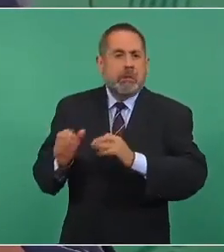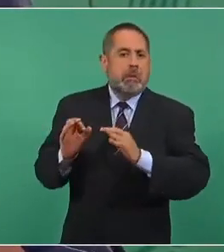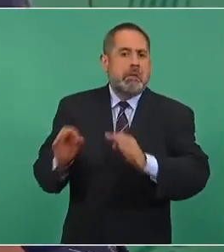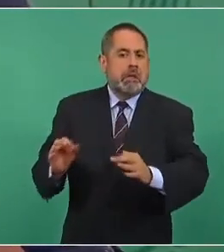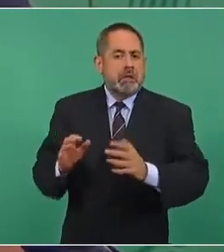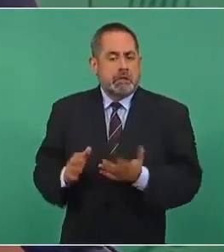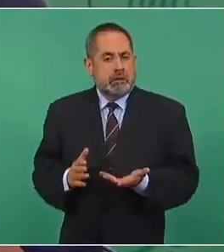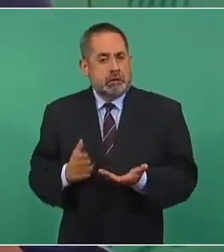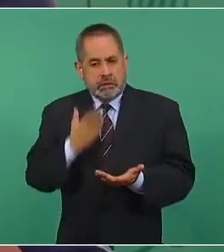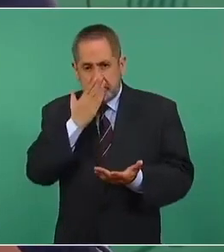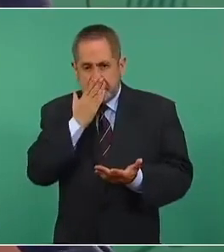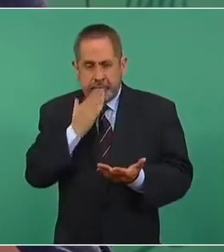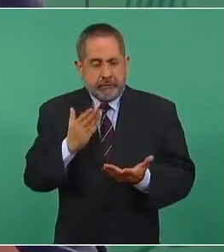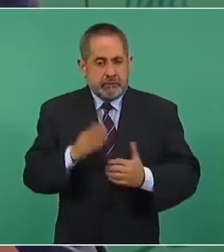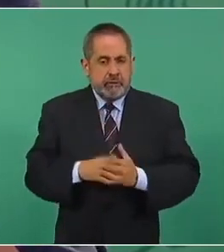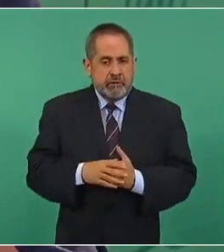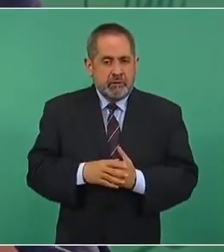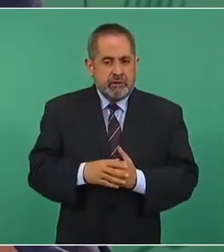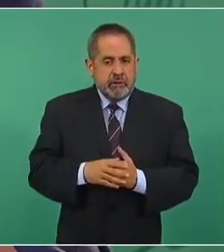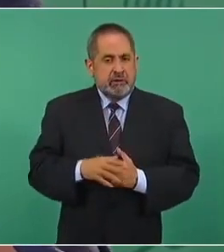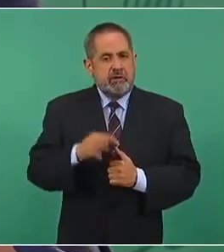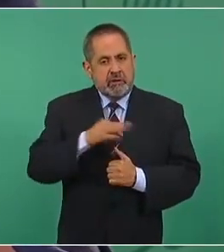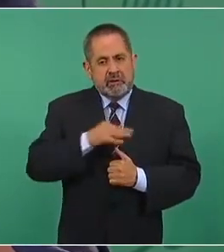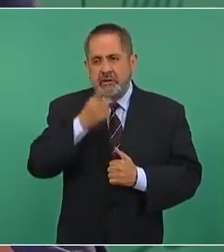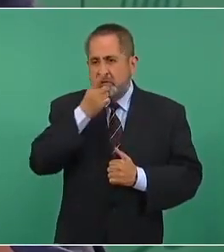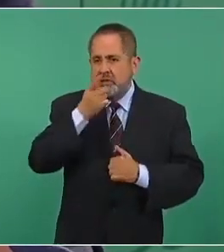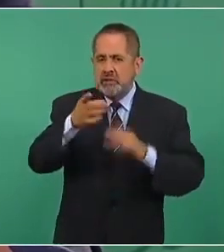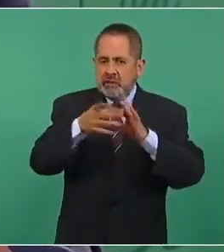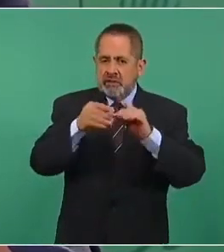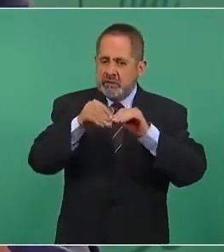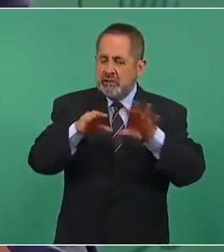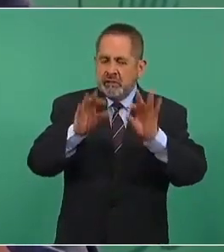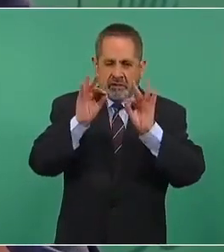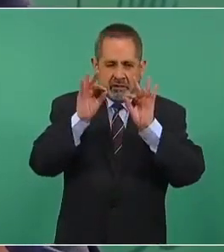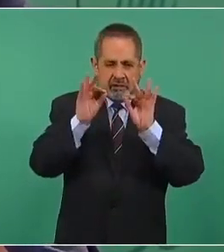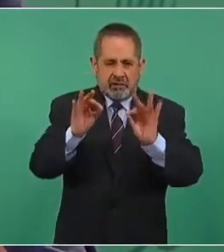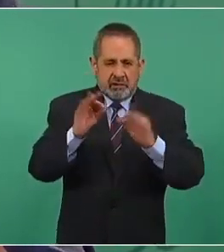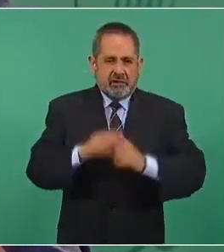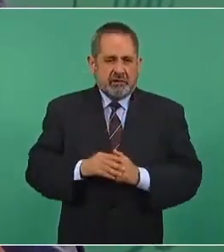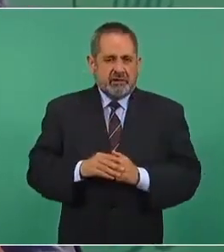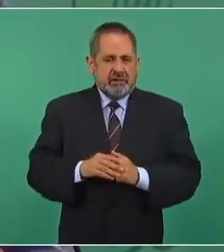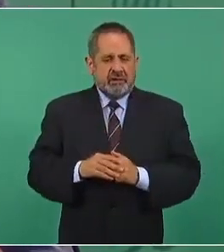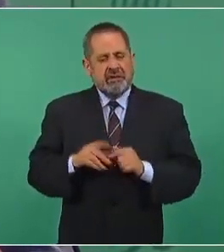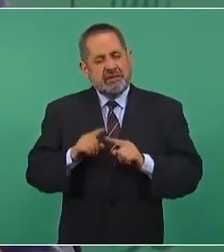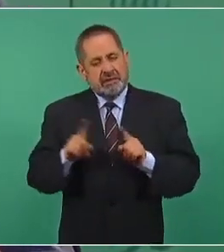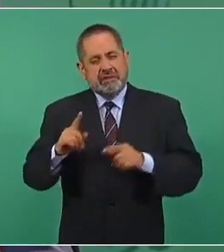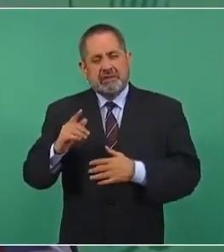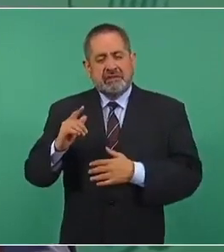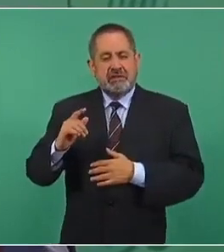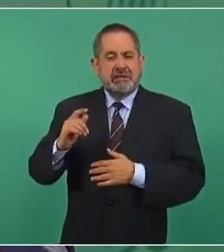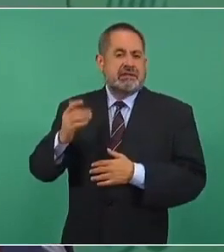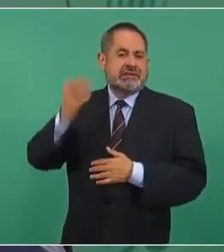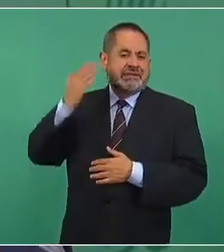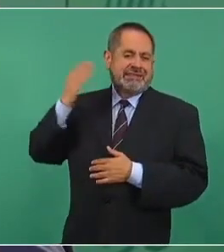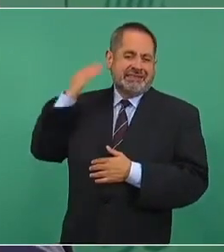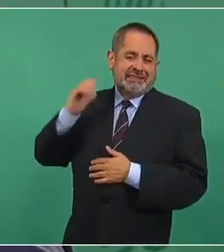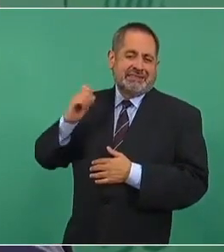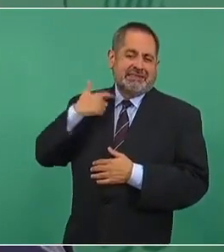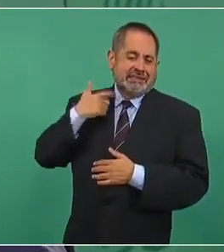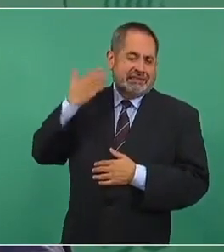Ya puedo decirles que a diferencia de otras crisis,